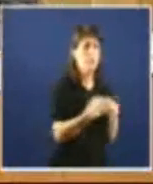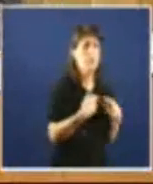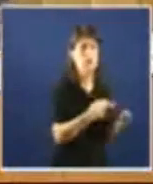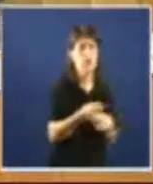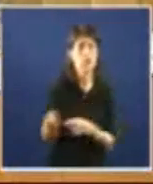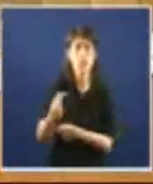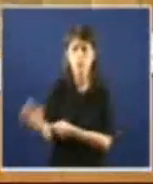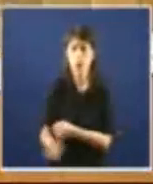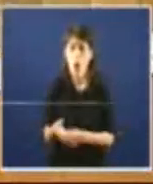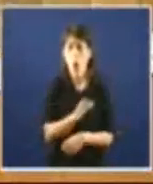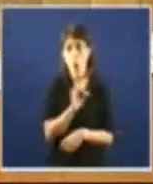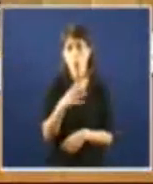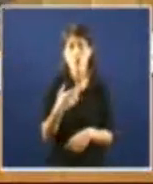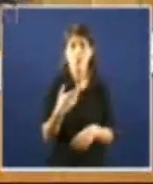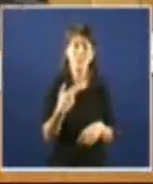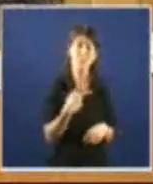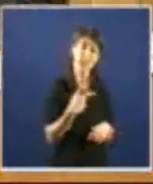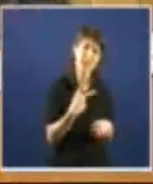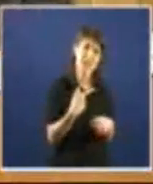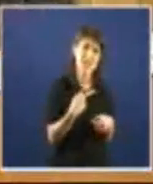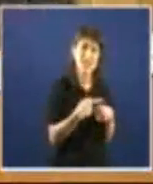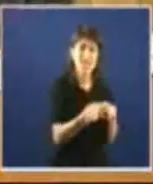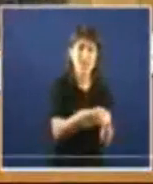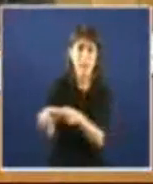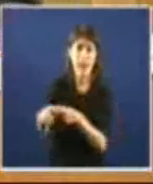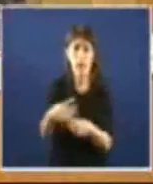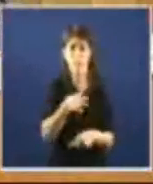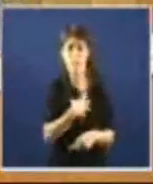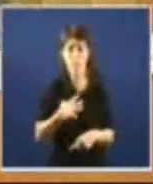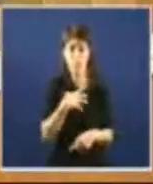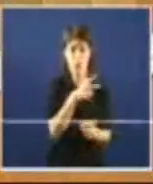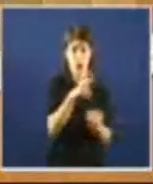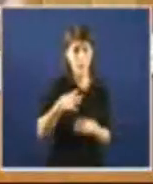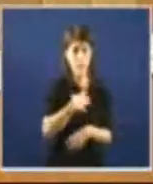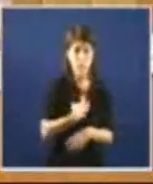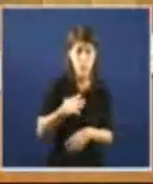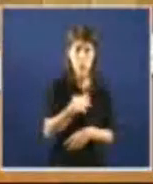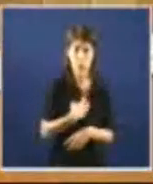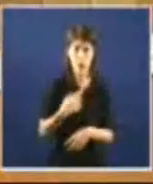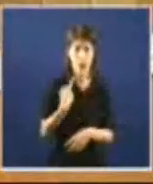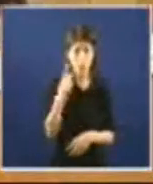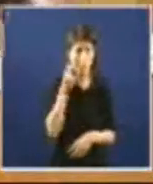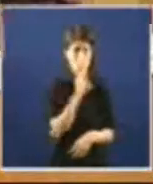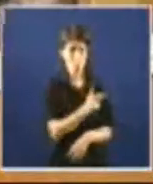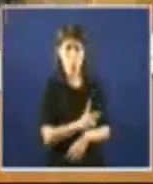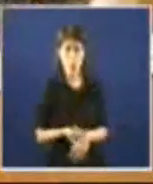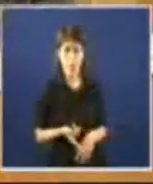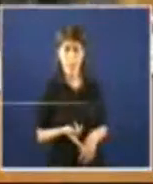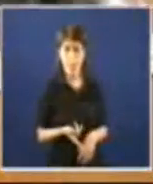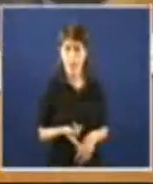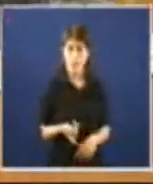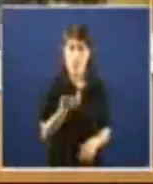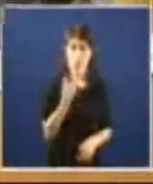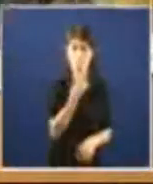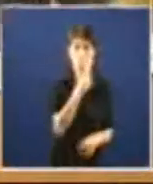funcional da renda entón evidentemente poden decir cualquier cousa da igual podese concentrar todo o medre non 1% máis rico do planeta